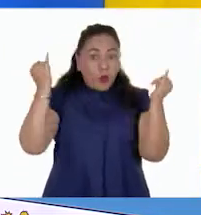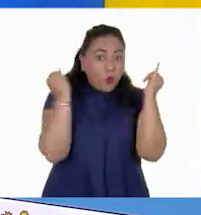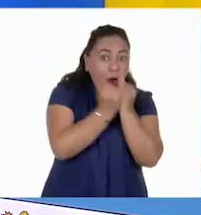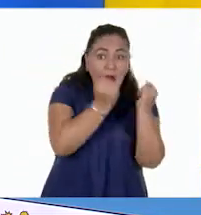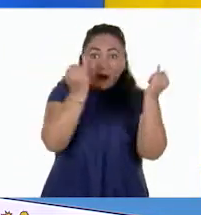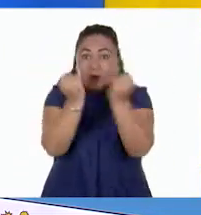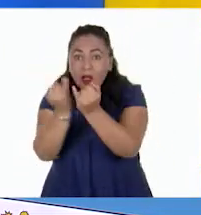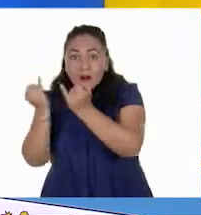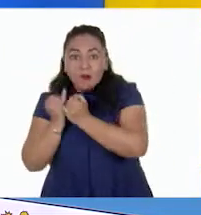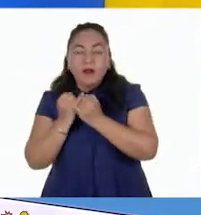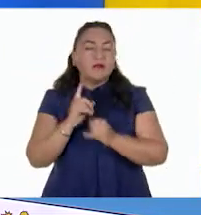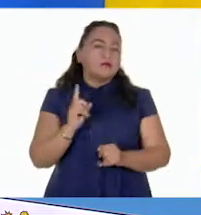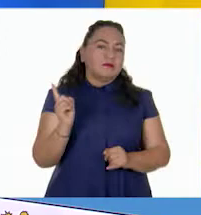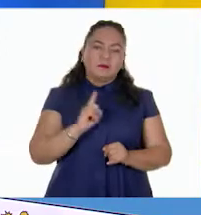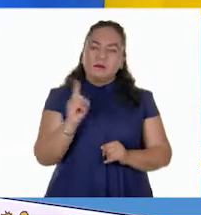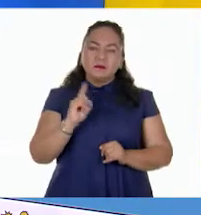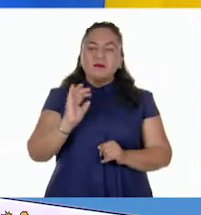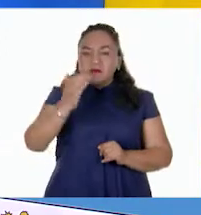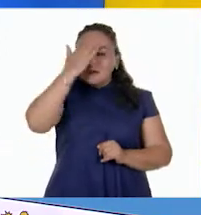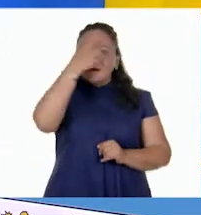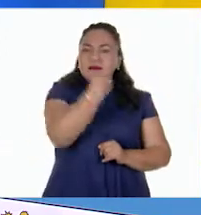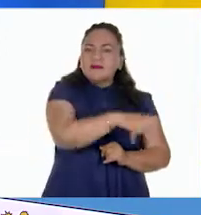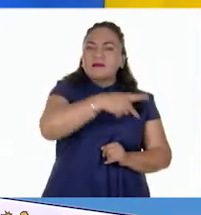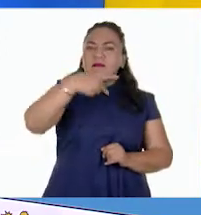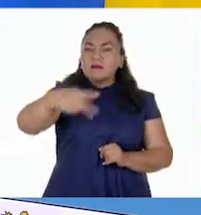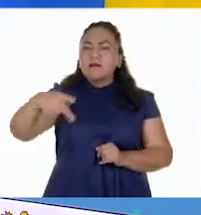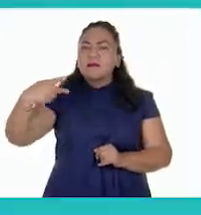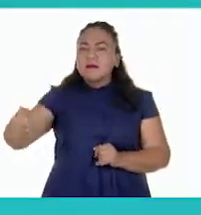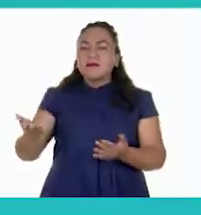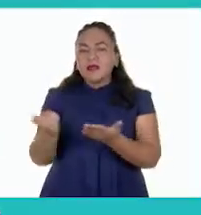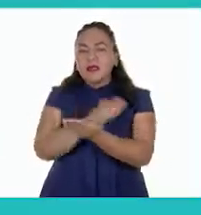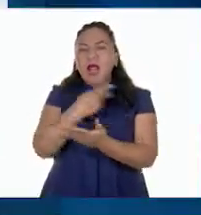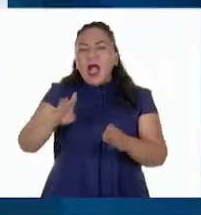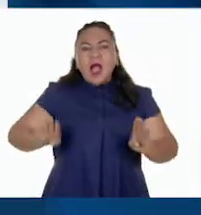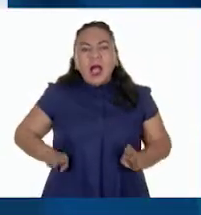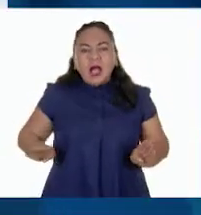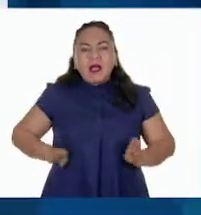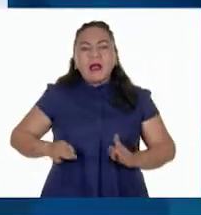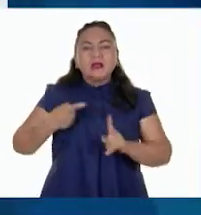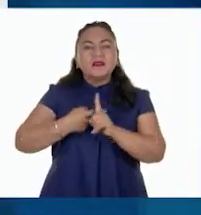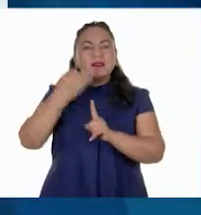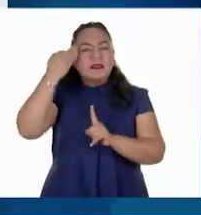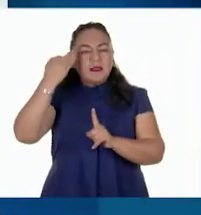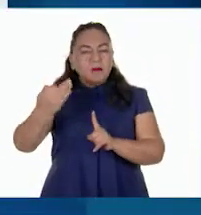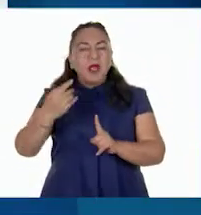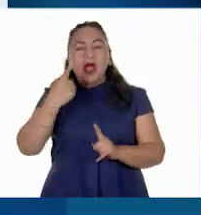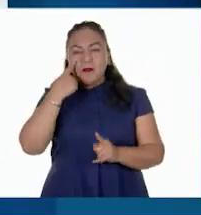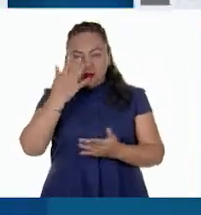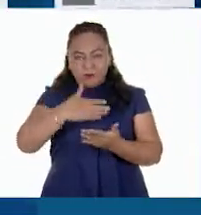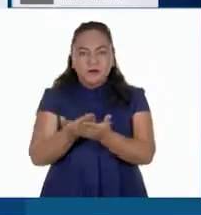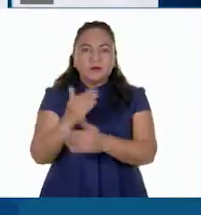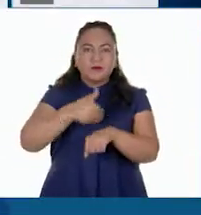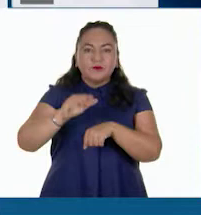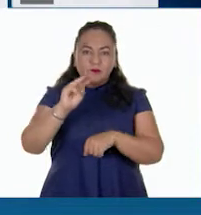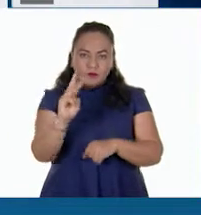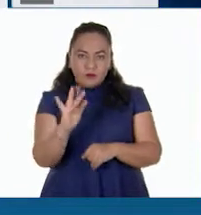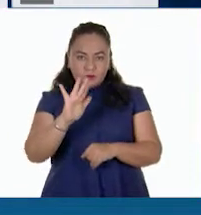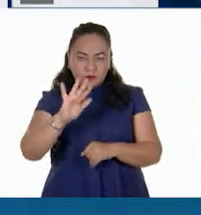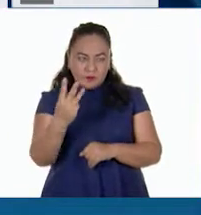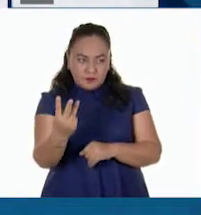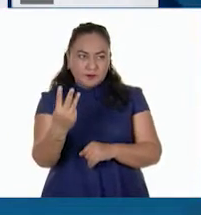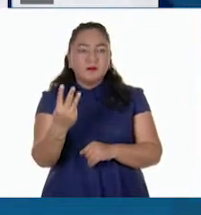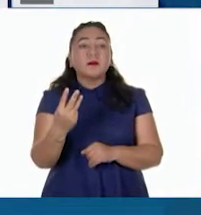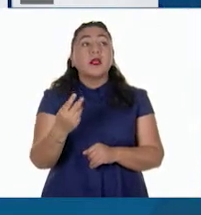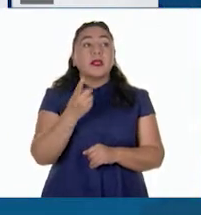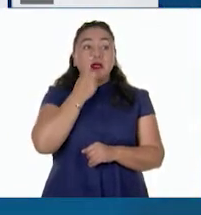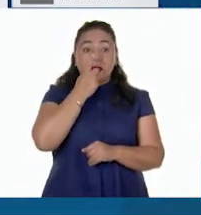para conocer el tipo de clima, pues vamos a revisar la página 53 de nuestro Atlas y de acuerdo con el mapa